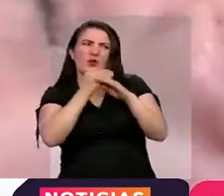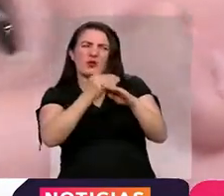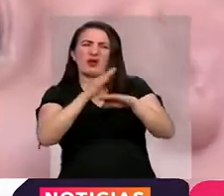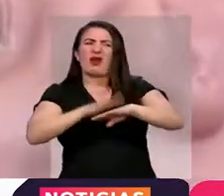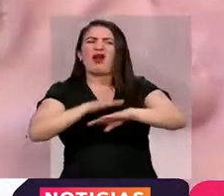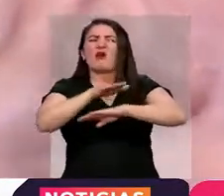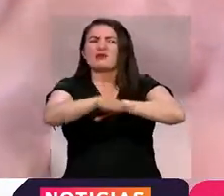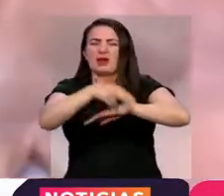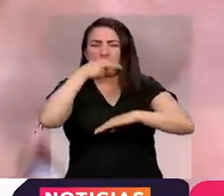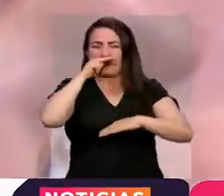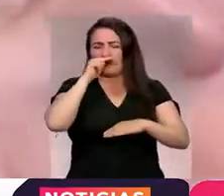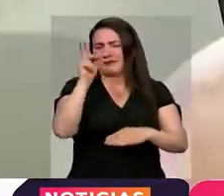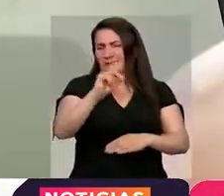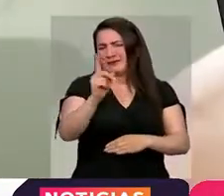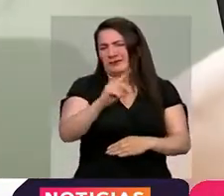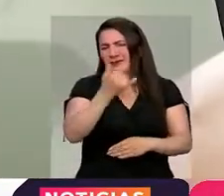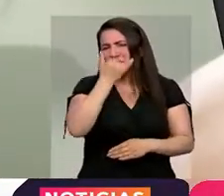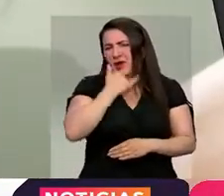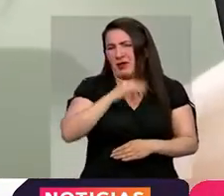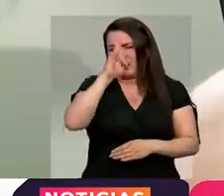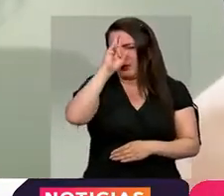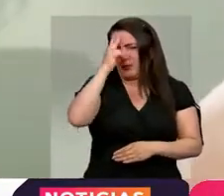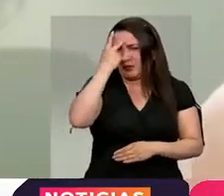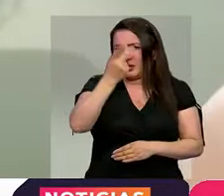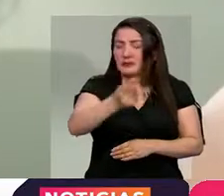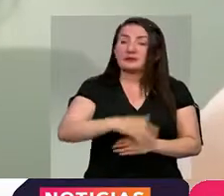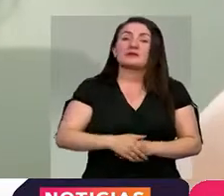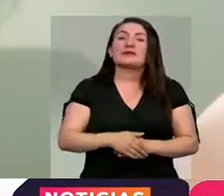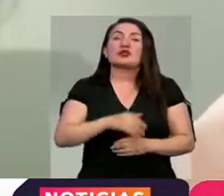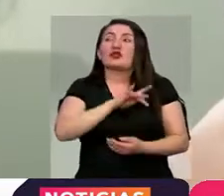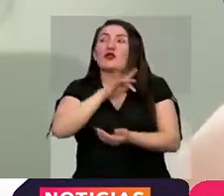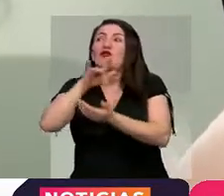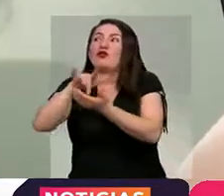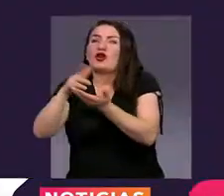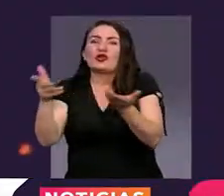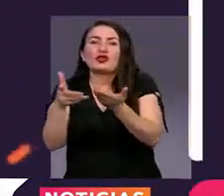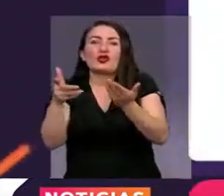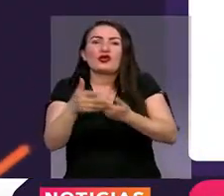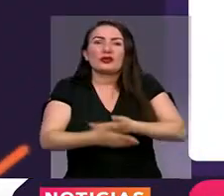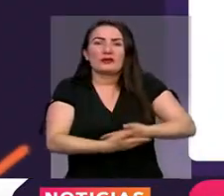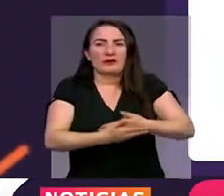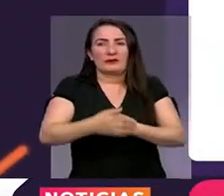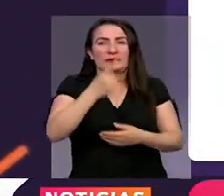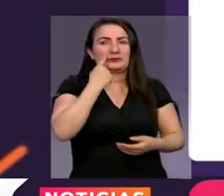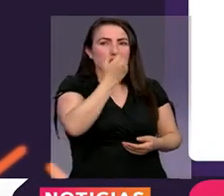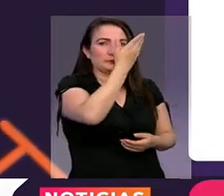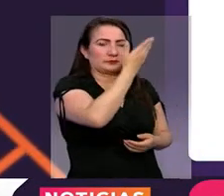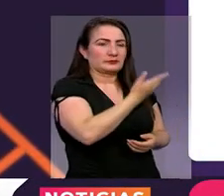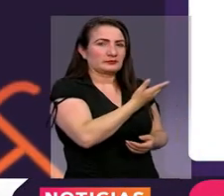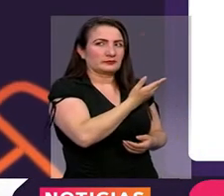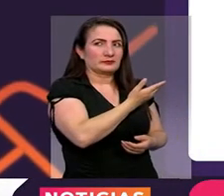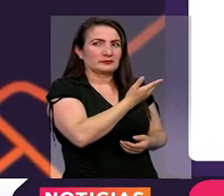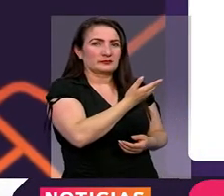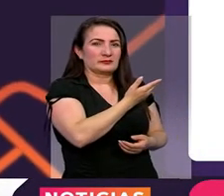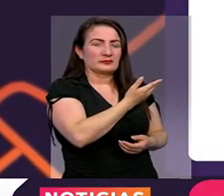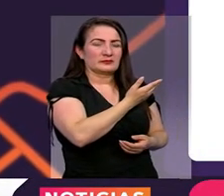éstas puedan llegar a tener. Para consultar los puntos de vacunación puede acceder a la página www